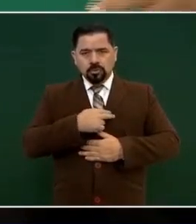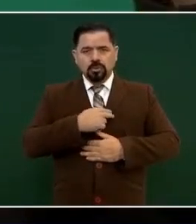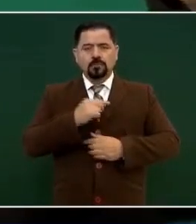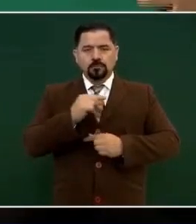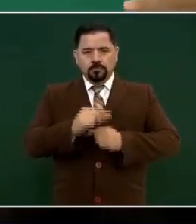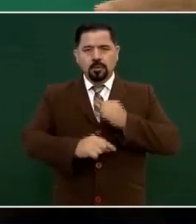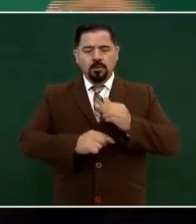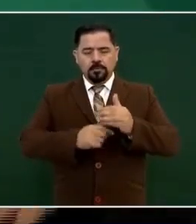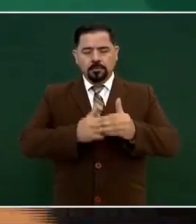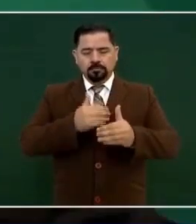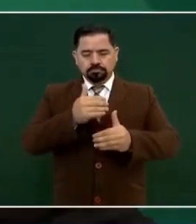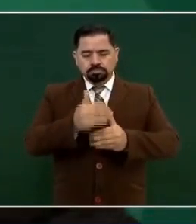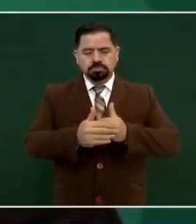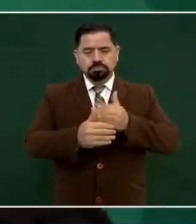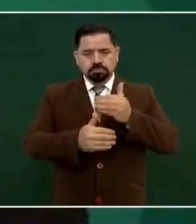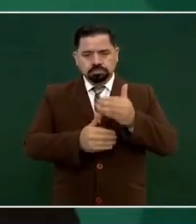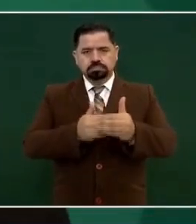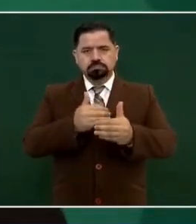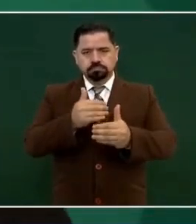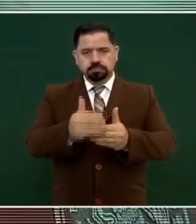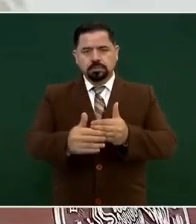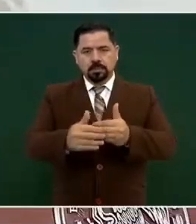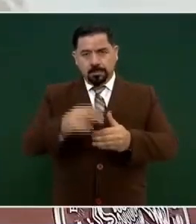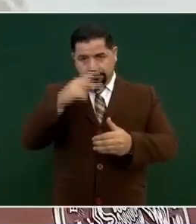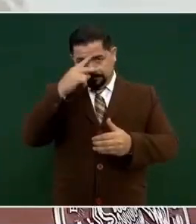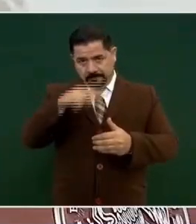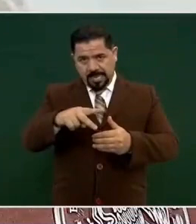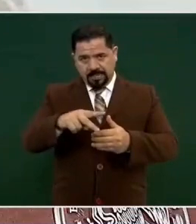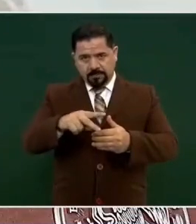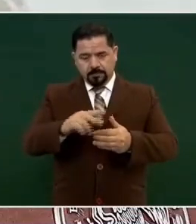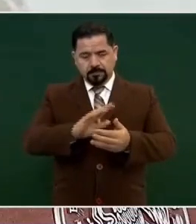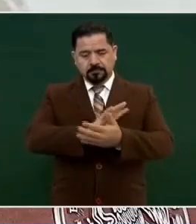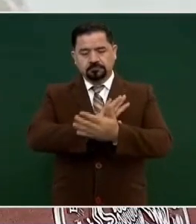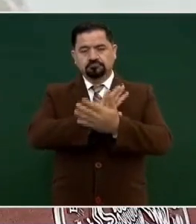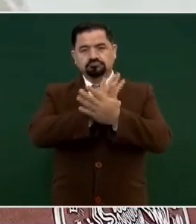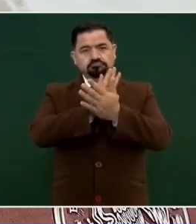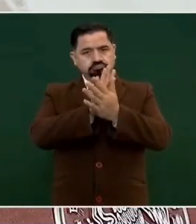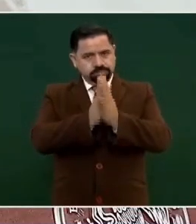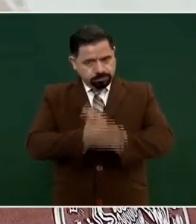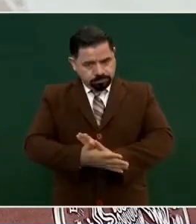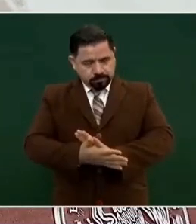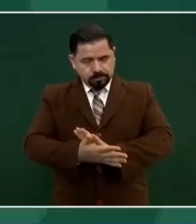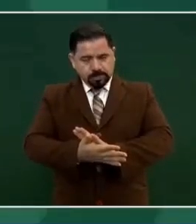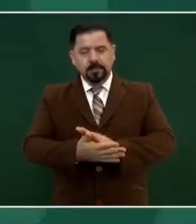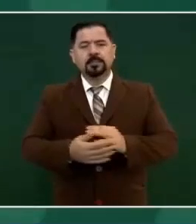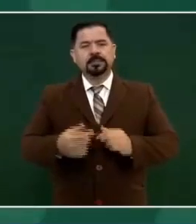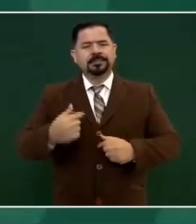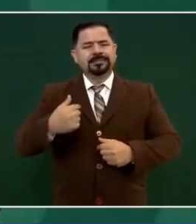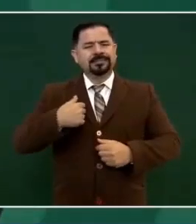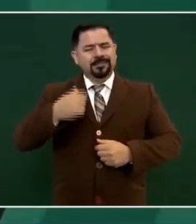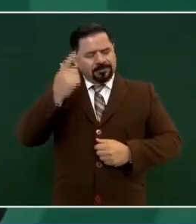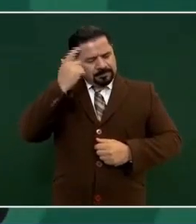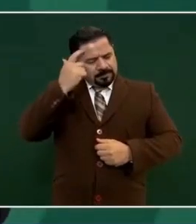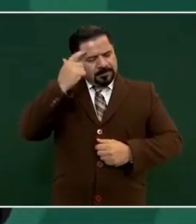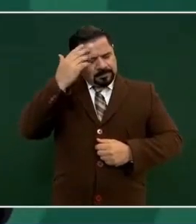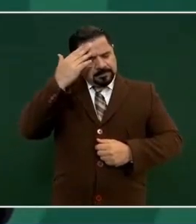transformación del país y que sabemos bien